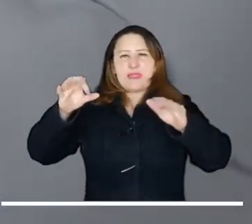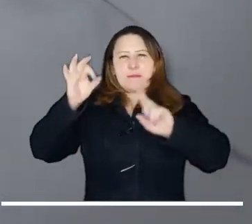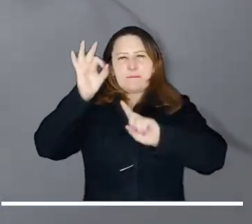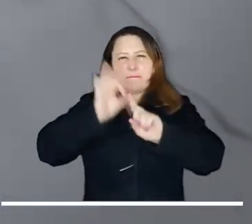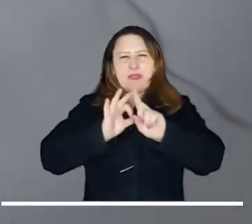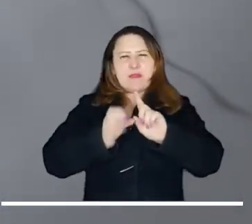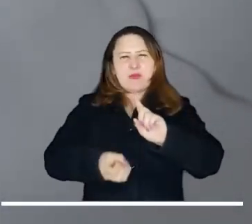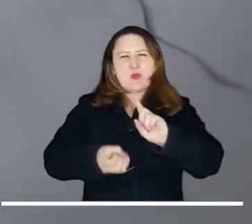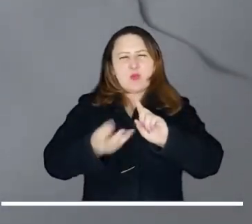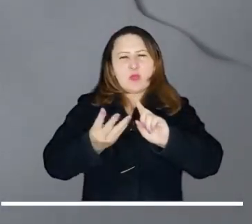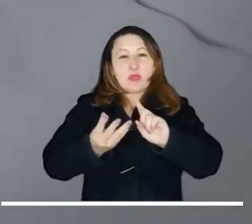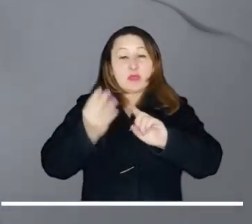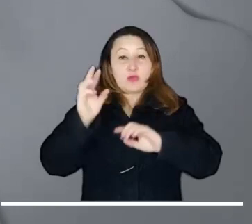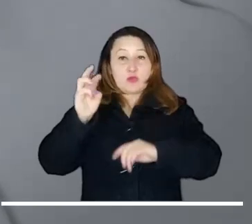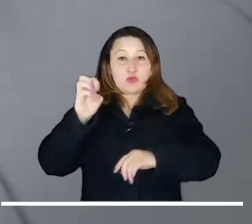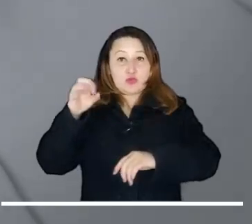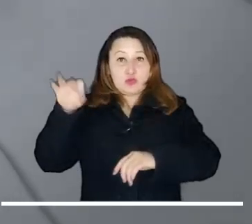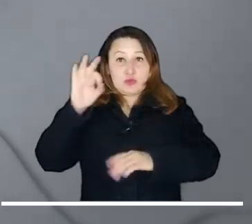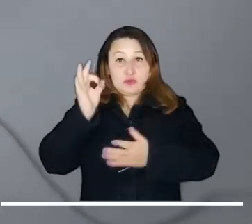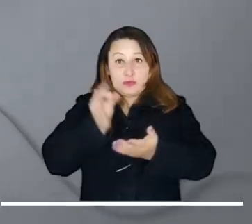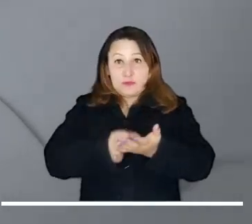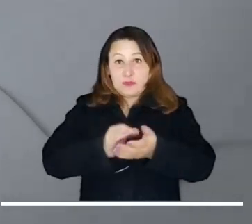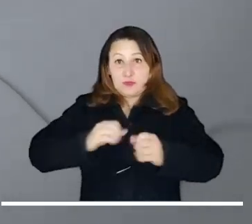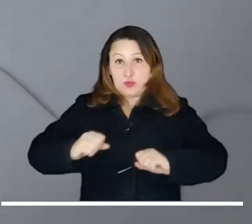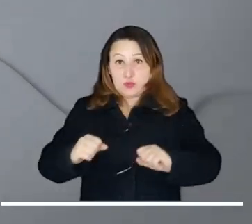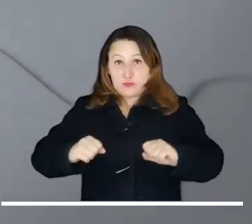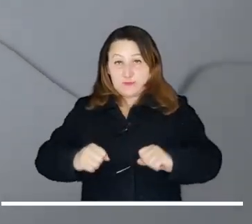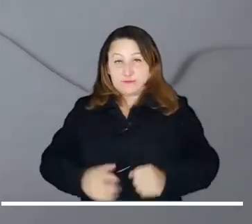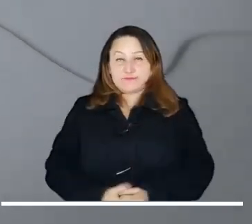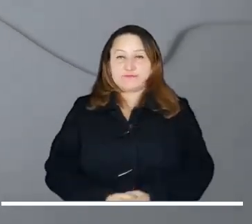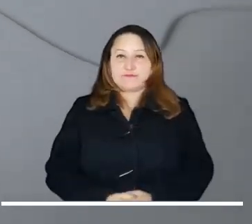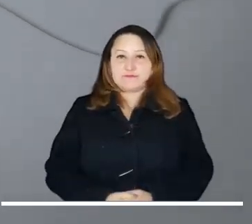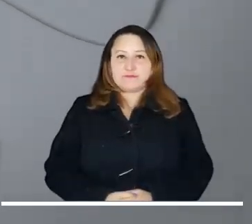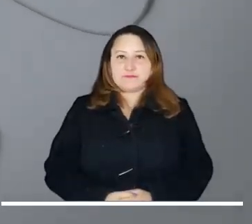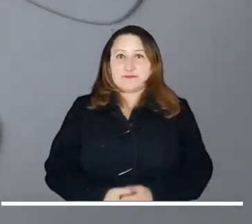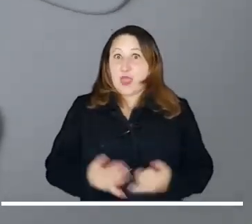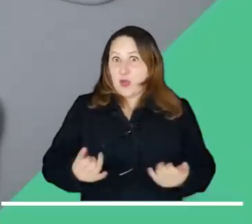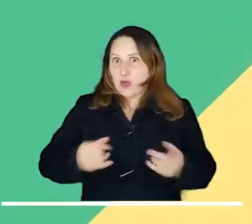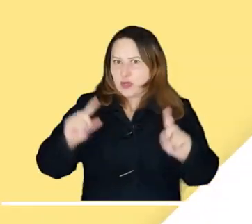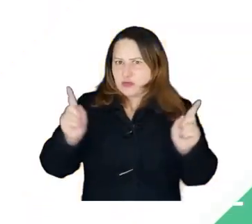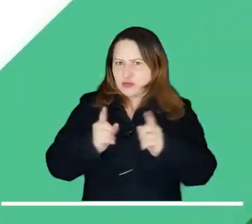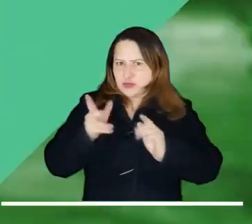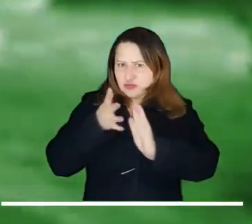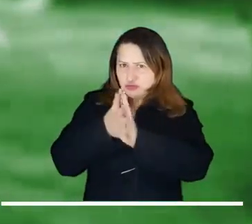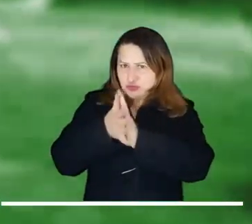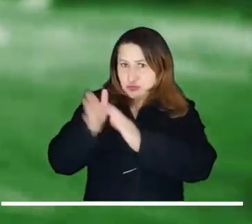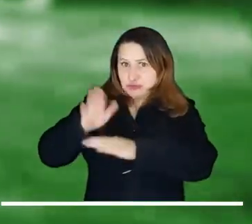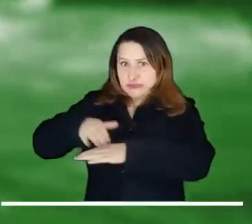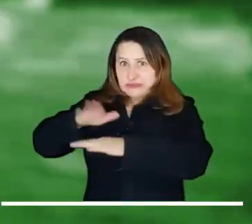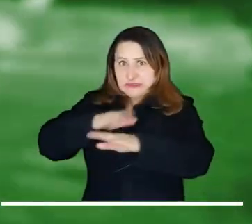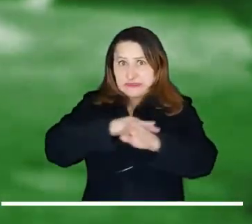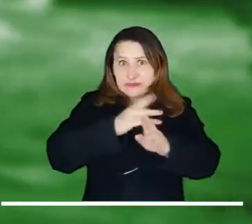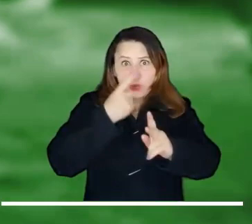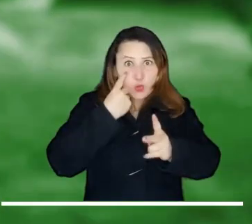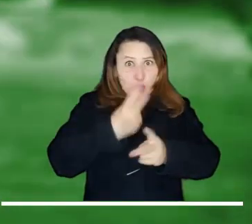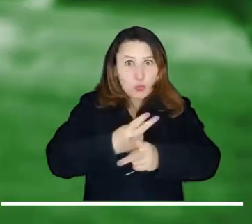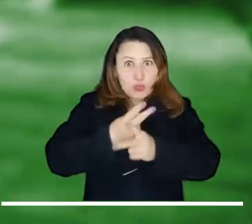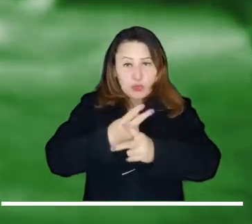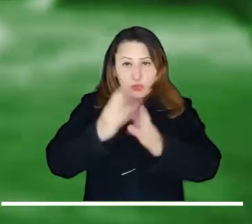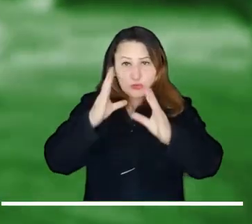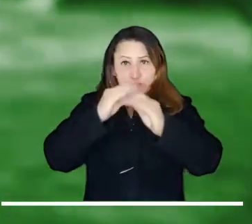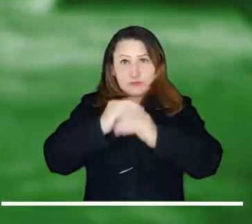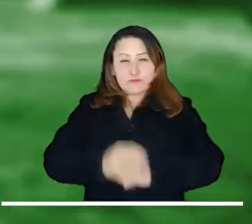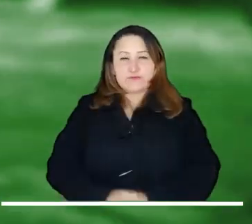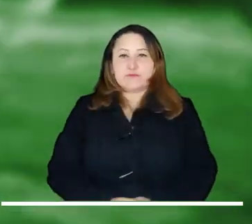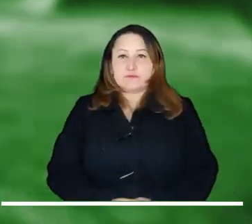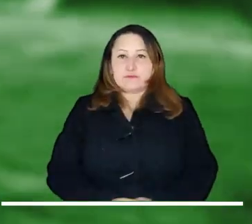el tiempo seco. La temperatura mínima de la madrugada se calcula en 8 grados. En esta corta sección les presentamos